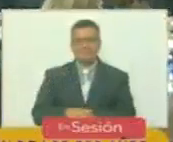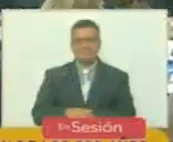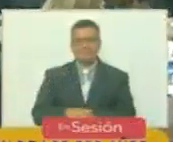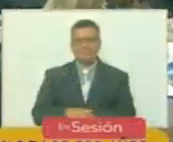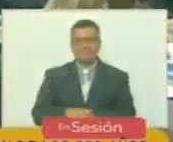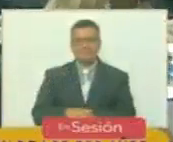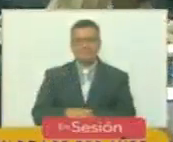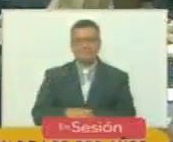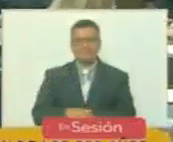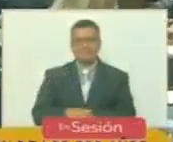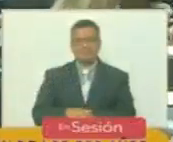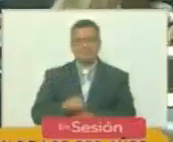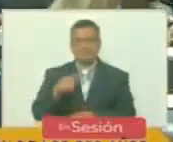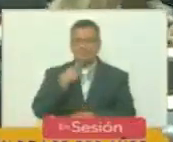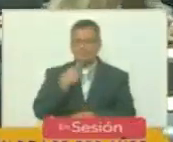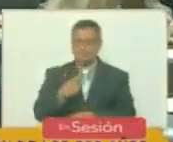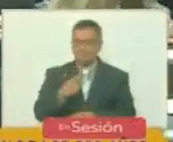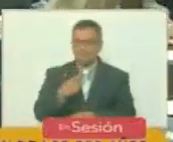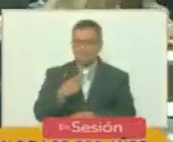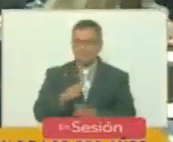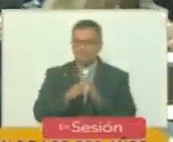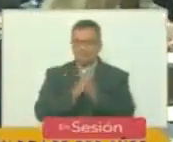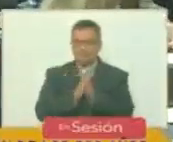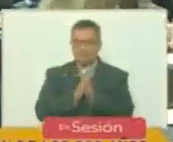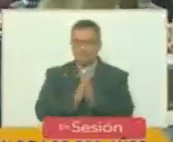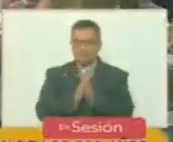solicita la tribuna de oradores se le concede